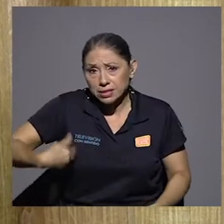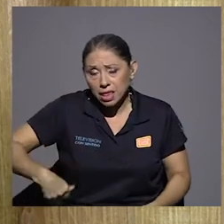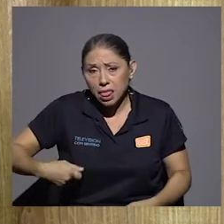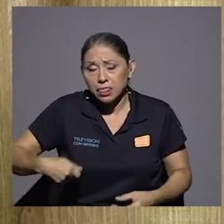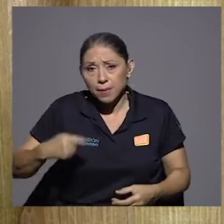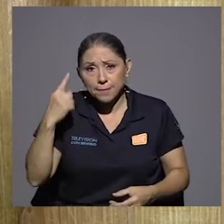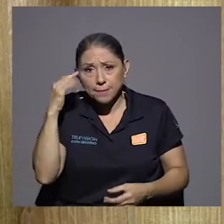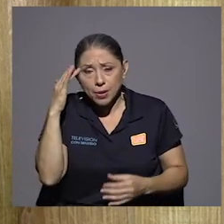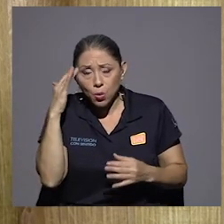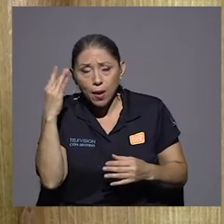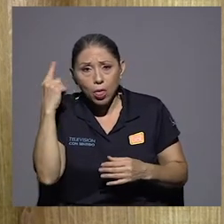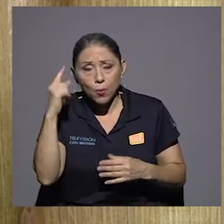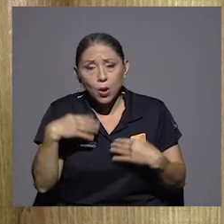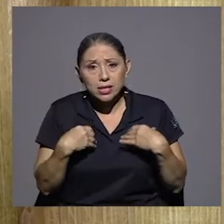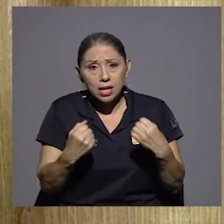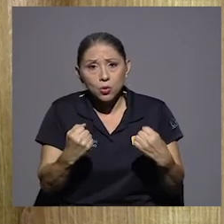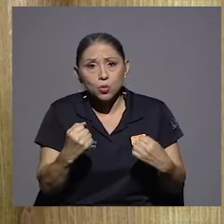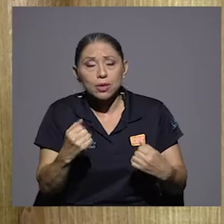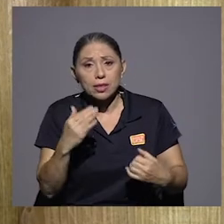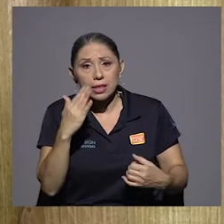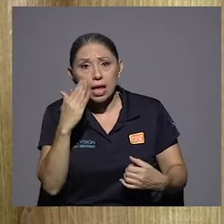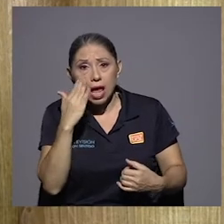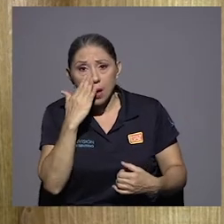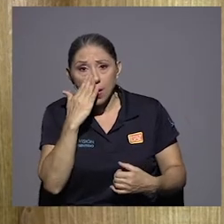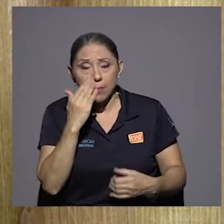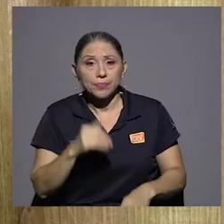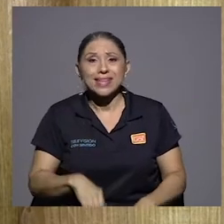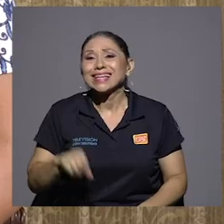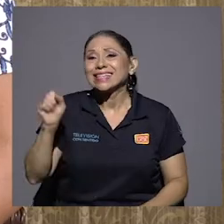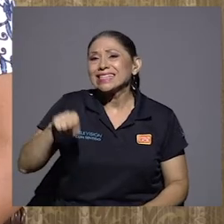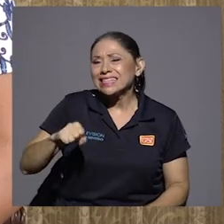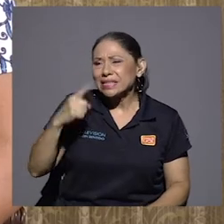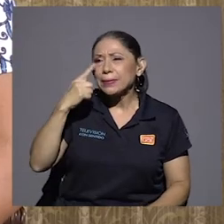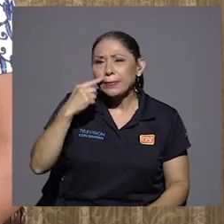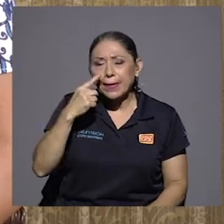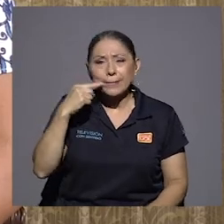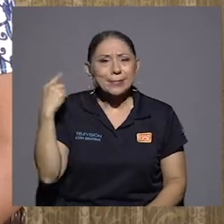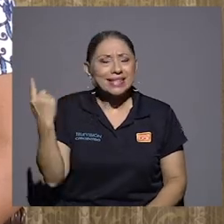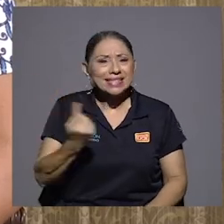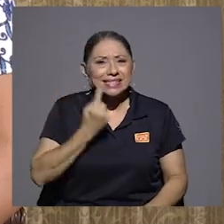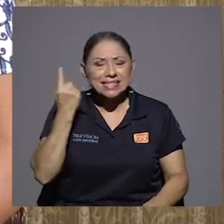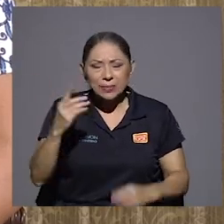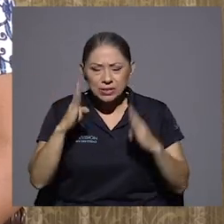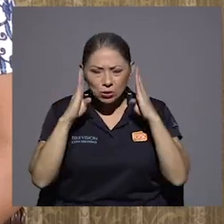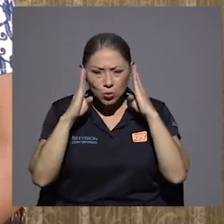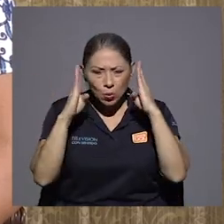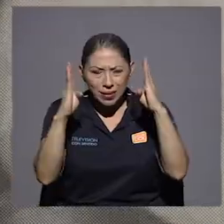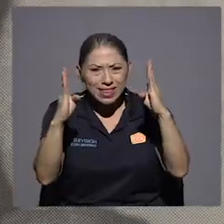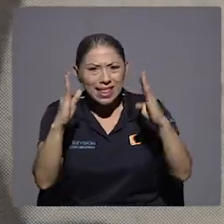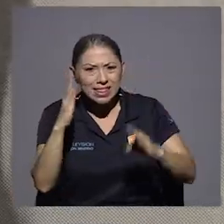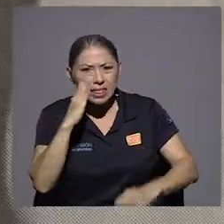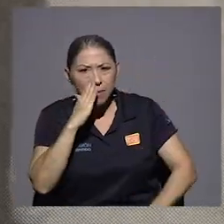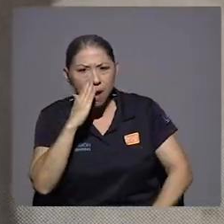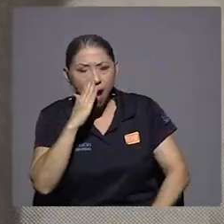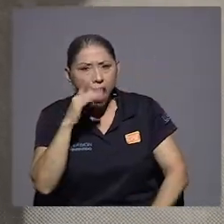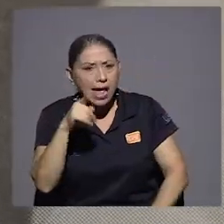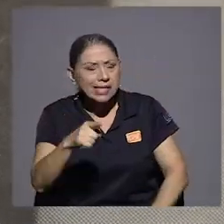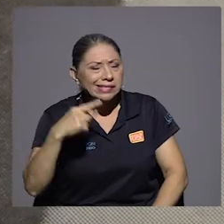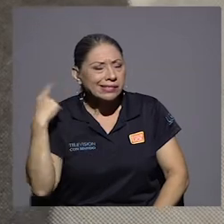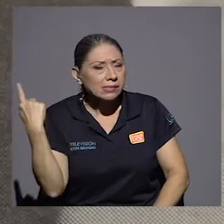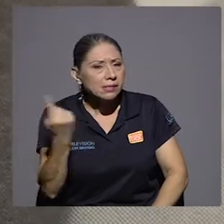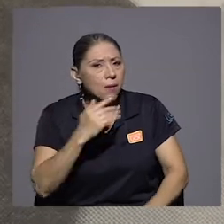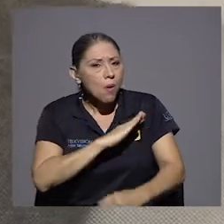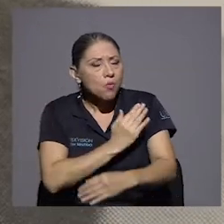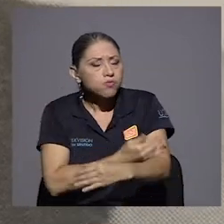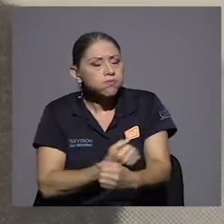Sí, sí, papi siempre estuvo muy pendiente de mami. Mami era un yunque de fuerza. Usted no